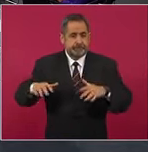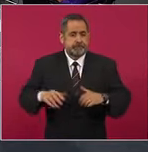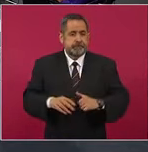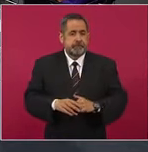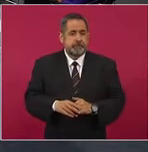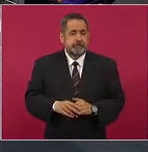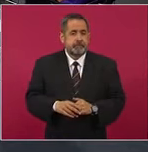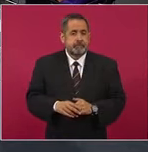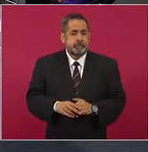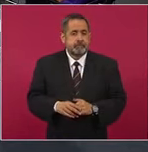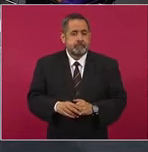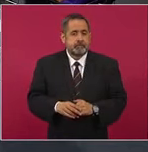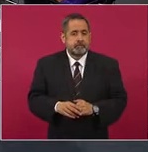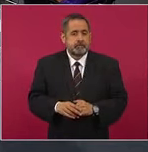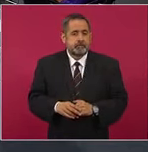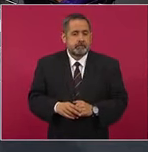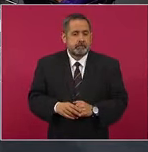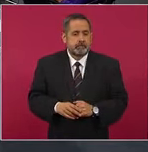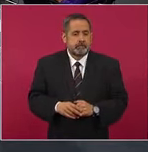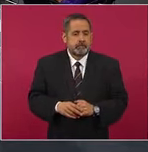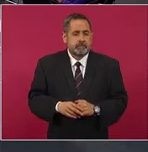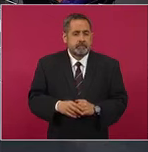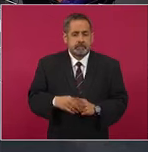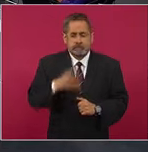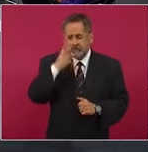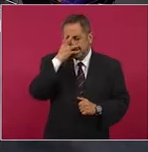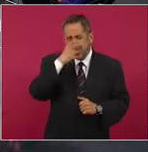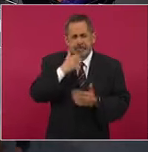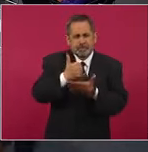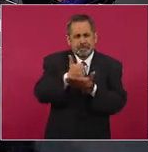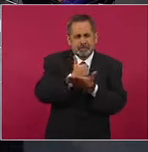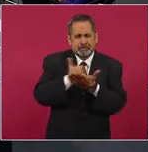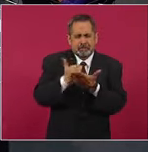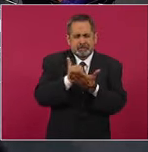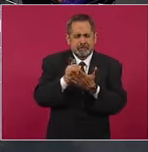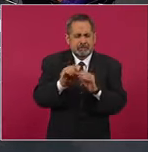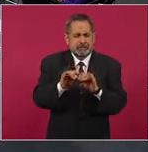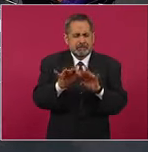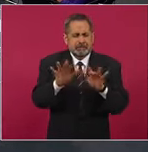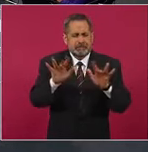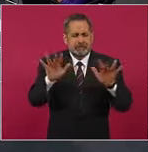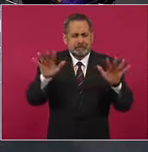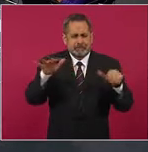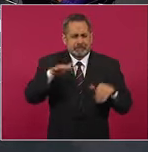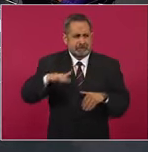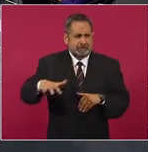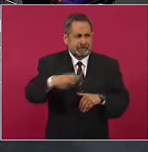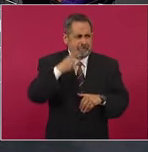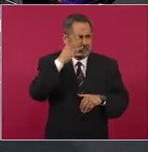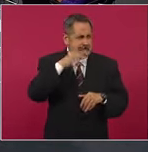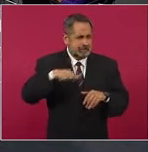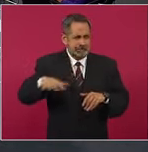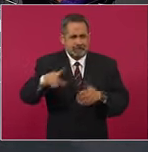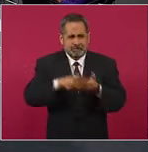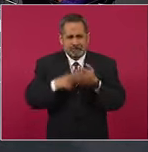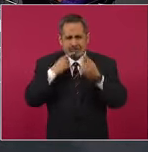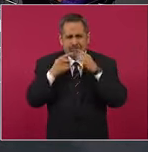es azul turquesa. Bueno, en esta mina,